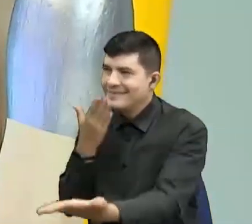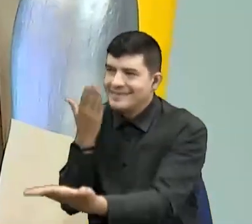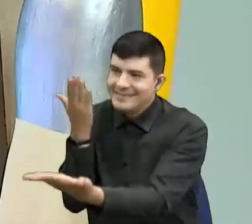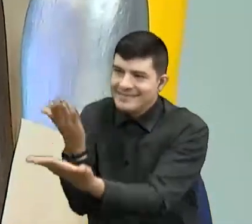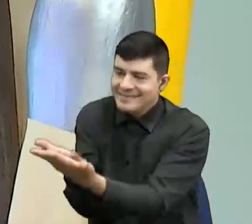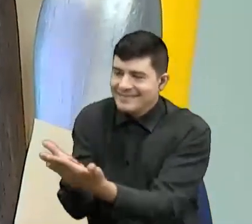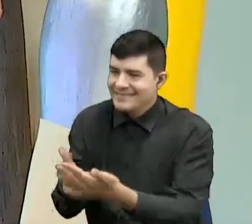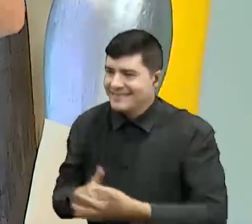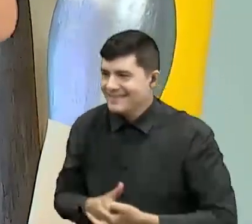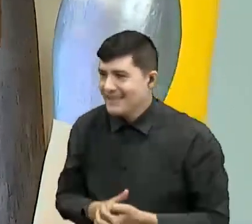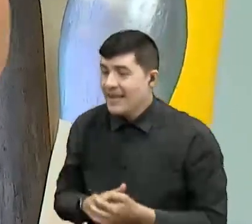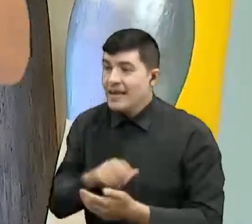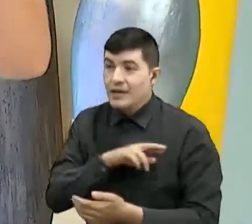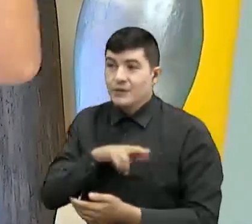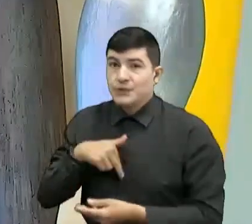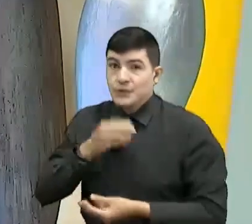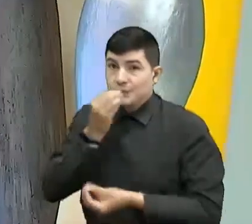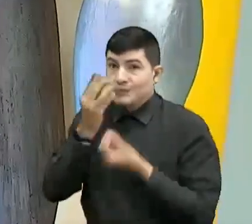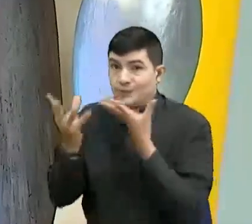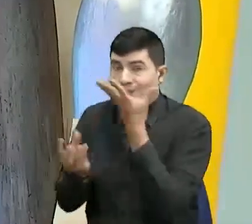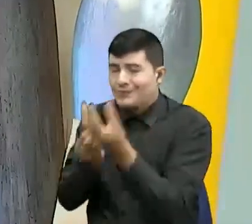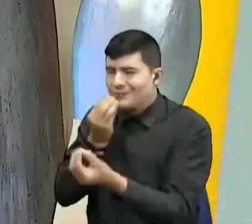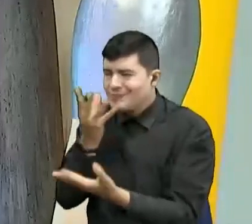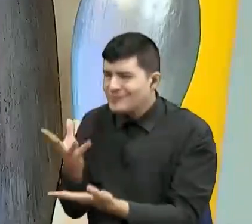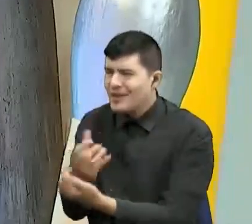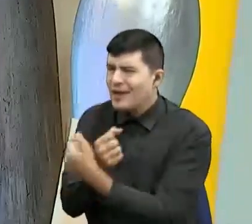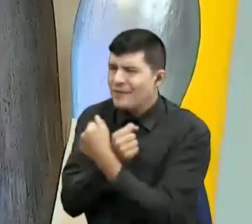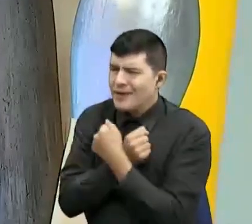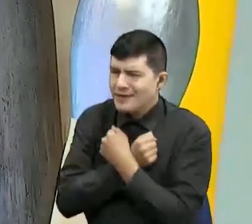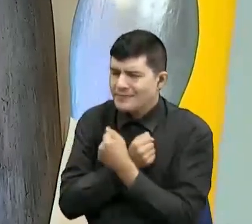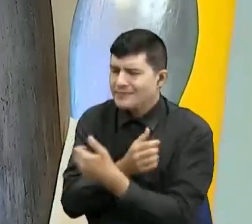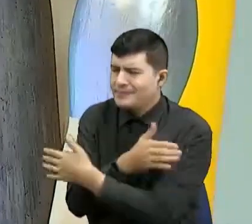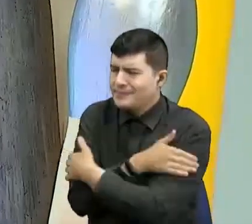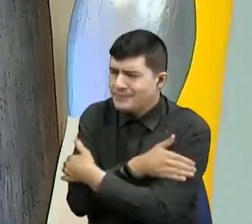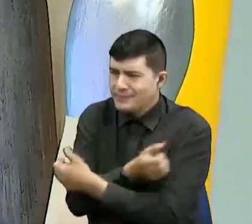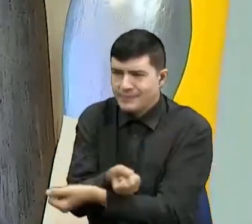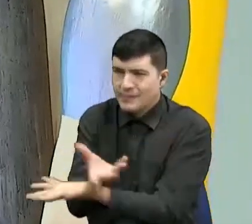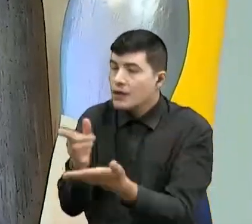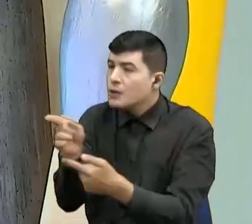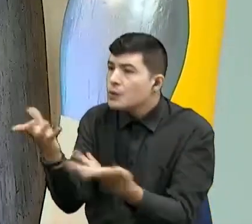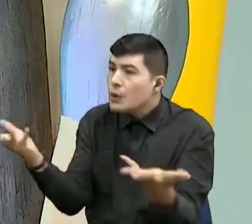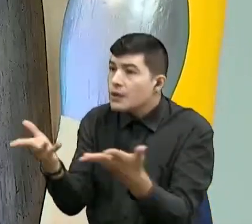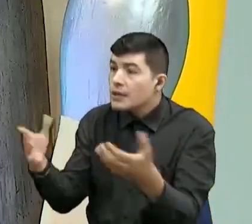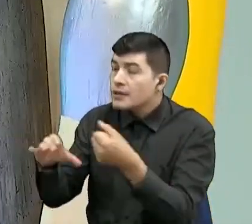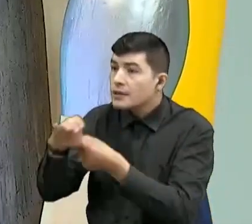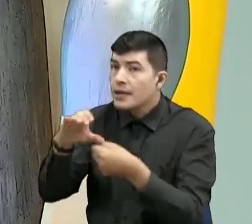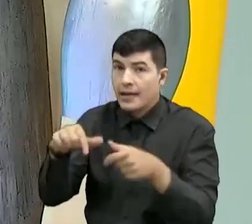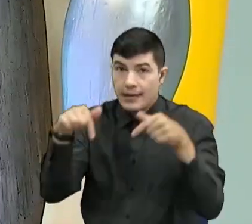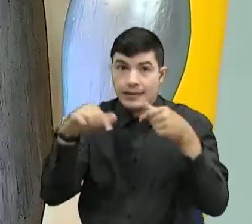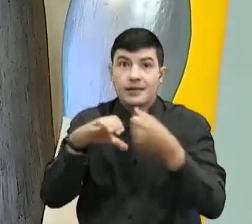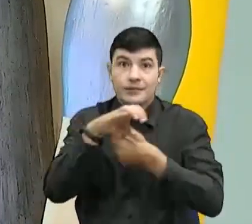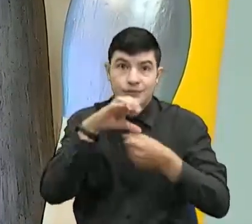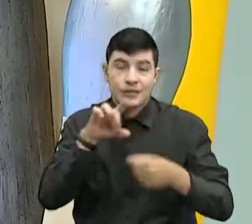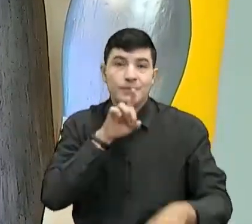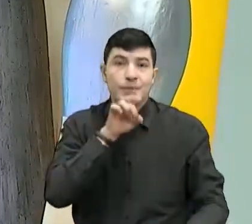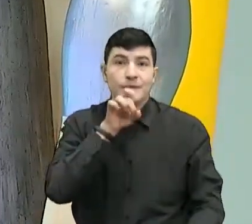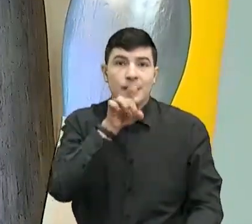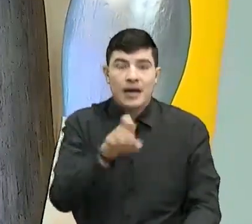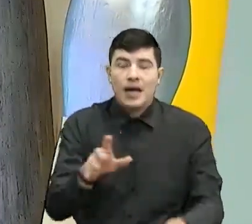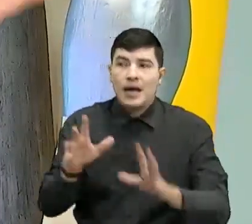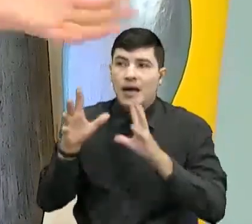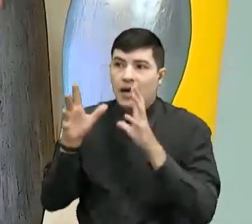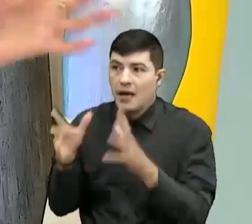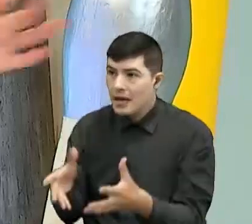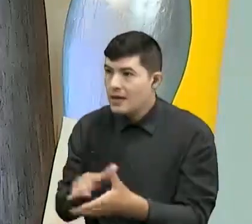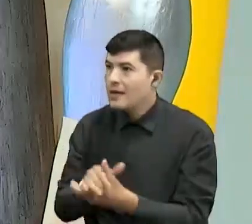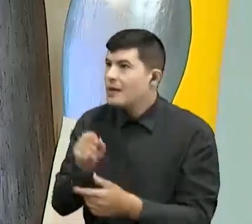mi amor! Te enviamos besos, abrazos grandotes. ¿Desde dónde nos ves? Desde Bucaramanga. Desde Bucaramanga.